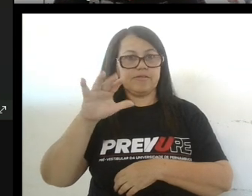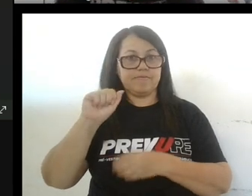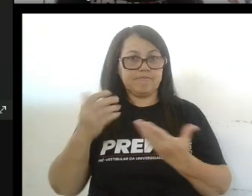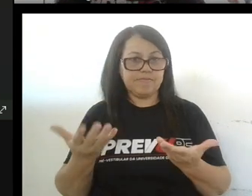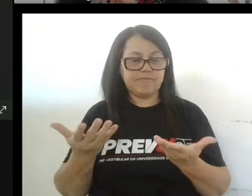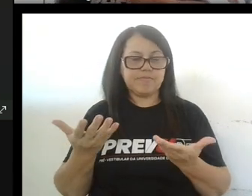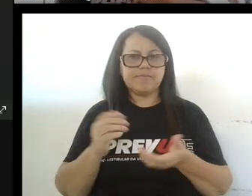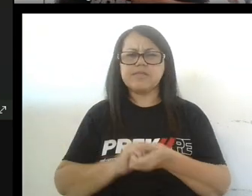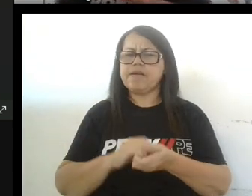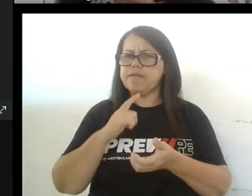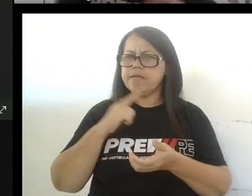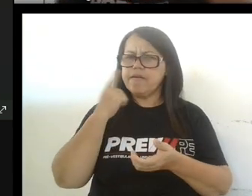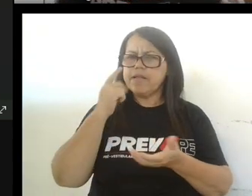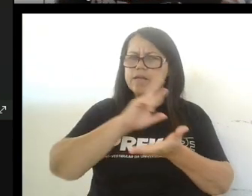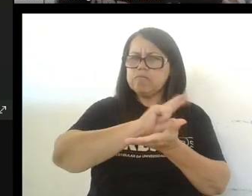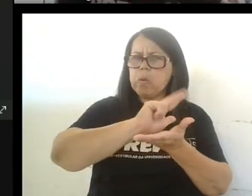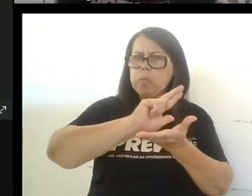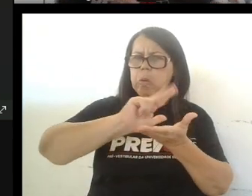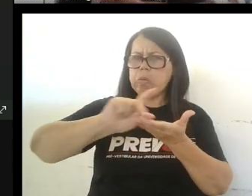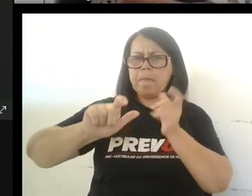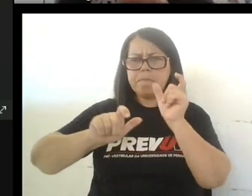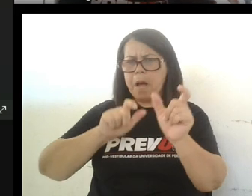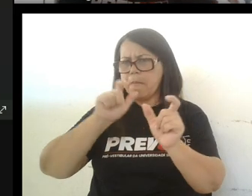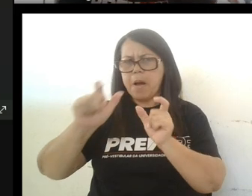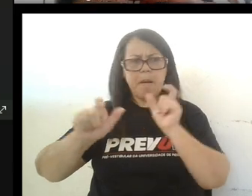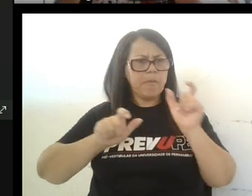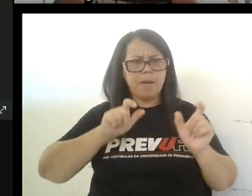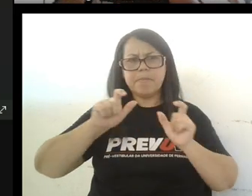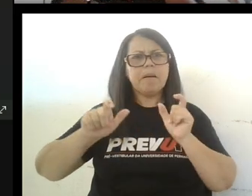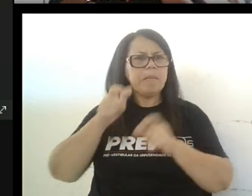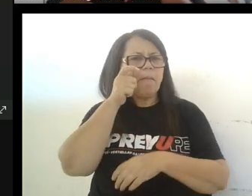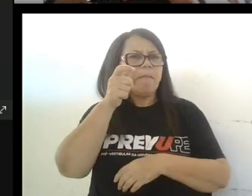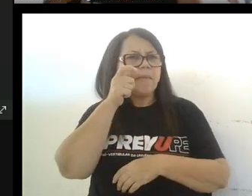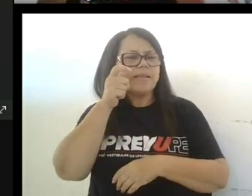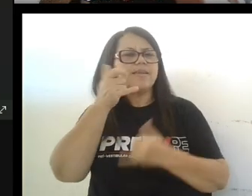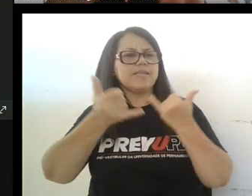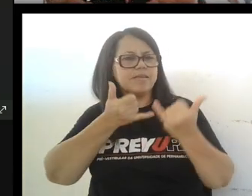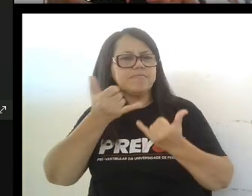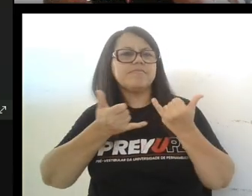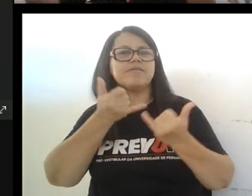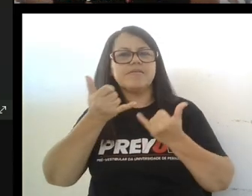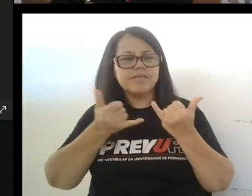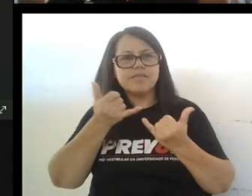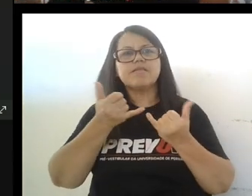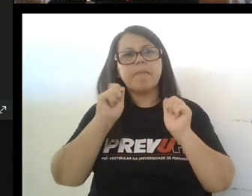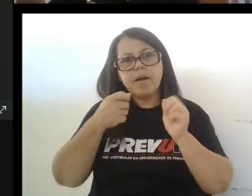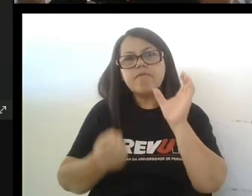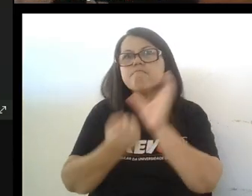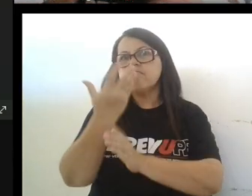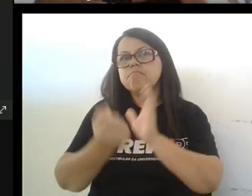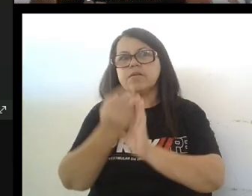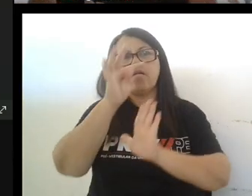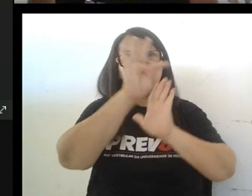veis que hay un montón de palabras interesantes divertidas y que podrán aparecer en los